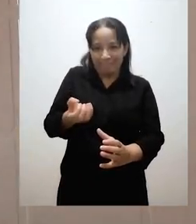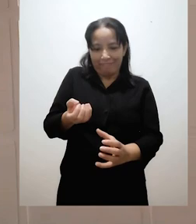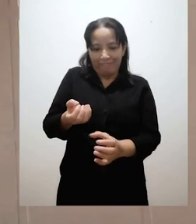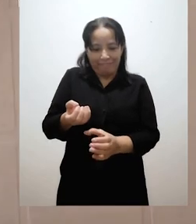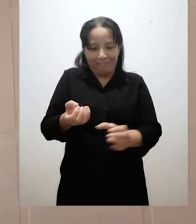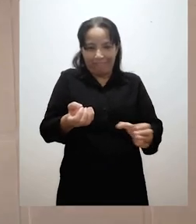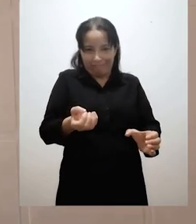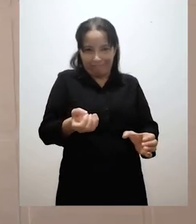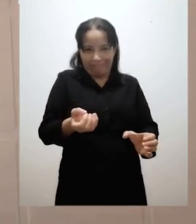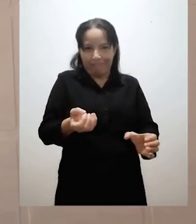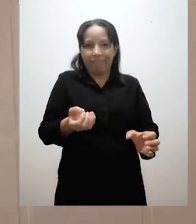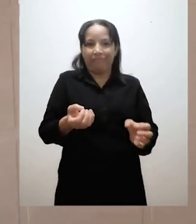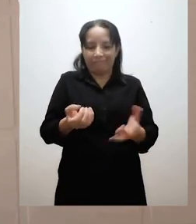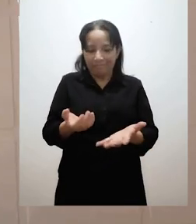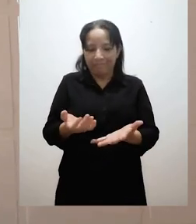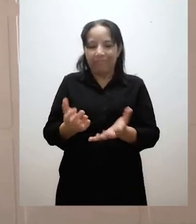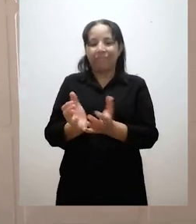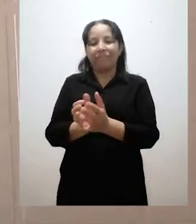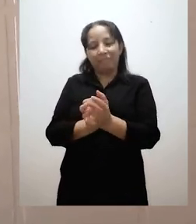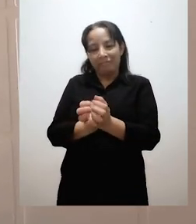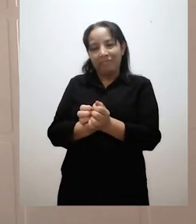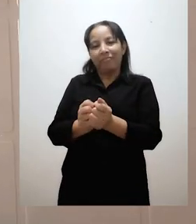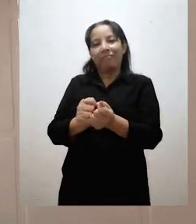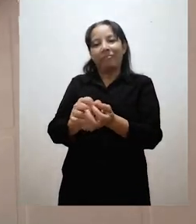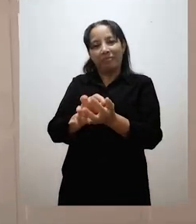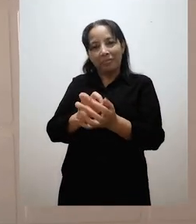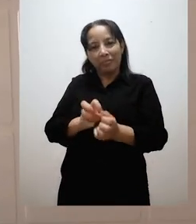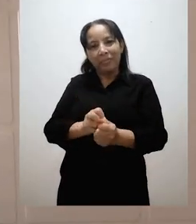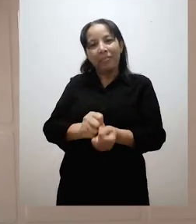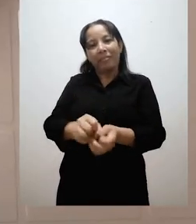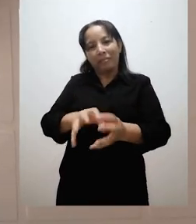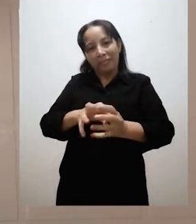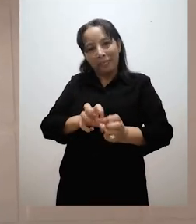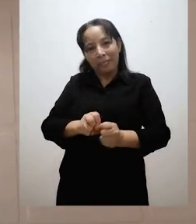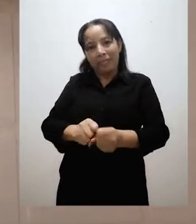Y vamos a hacer cuatro grupitos.